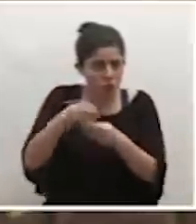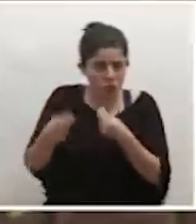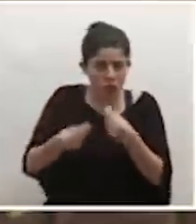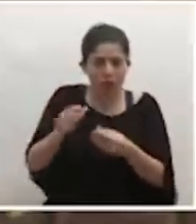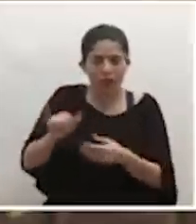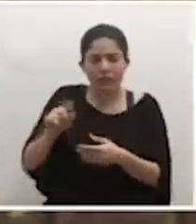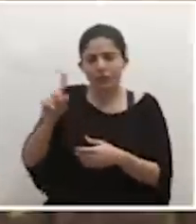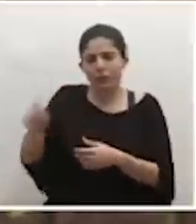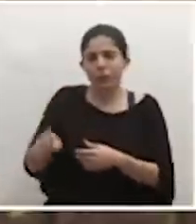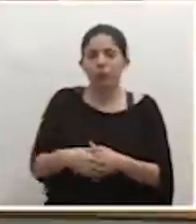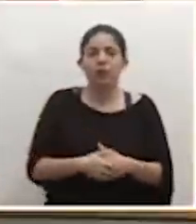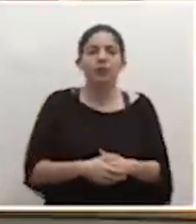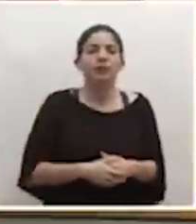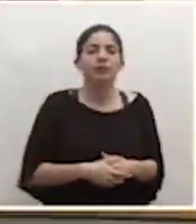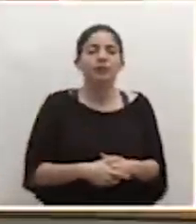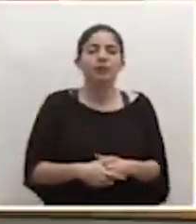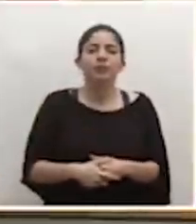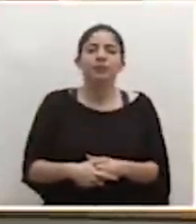pregunta para ustedes.